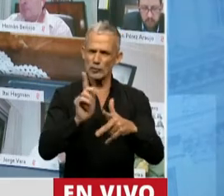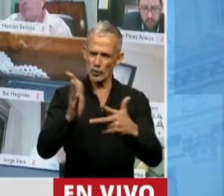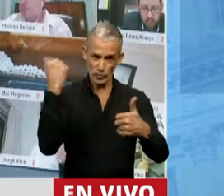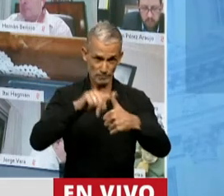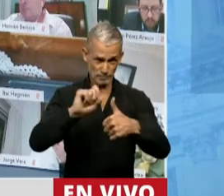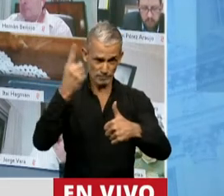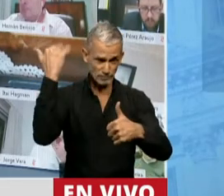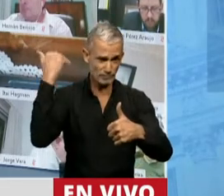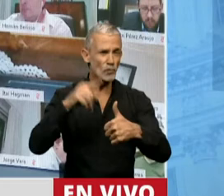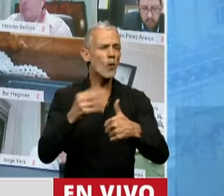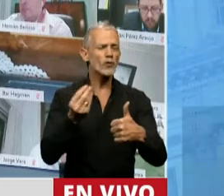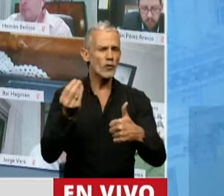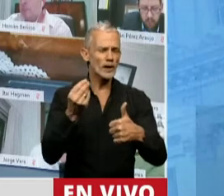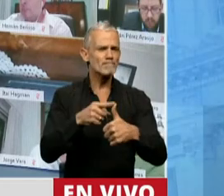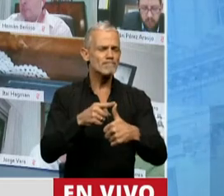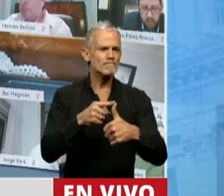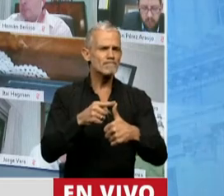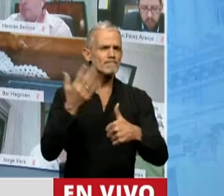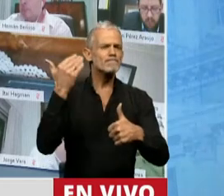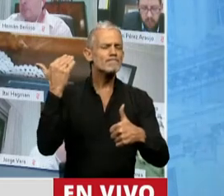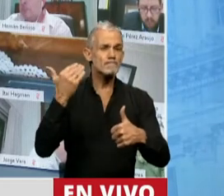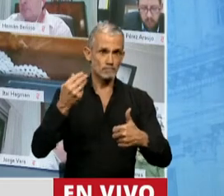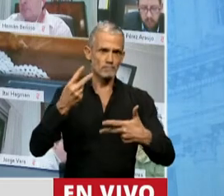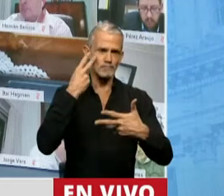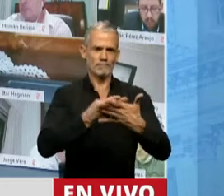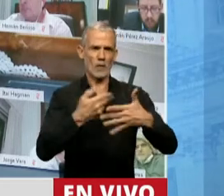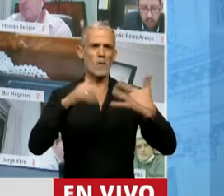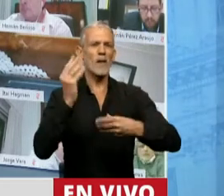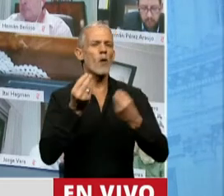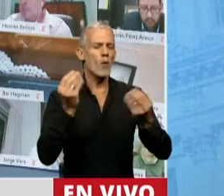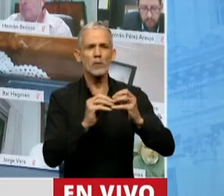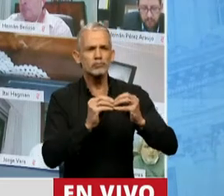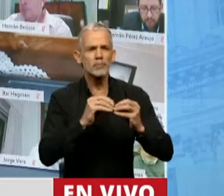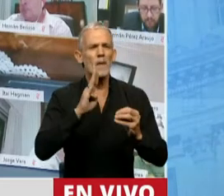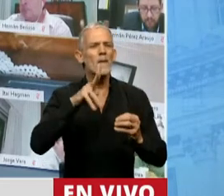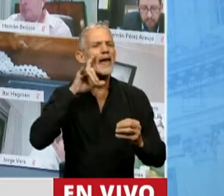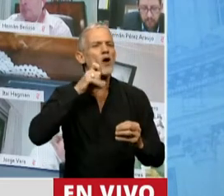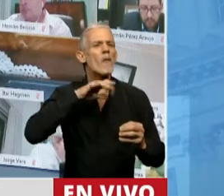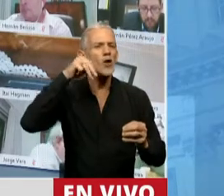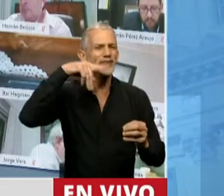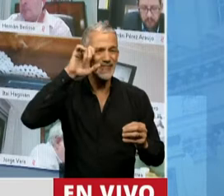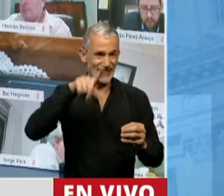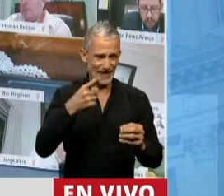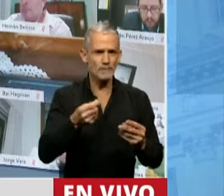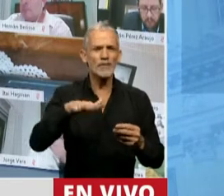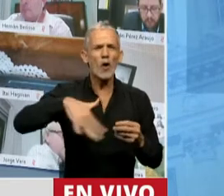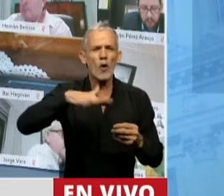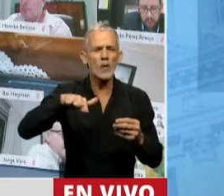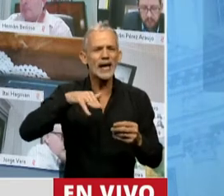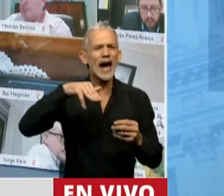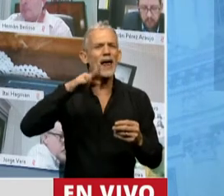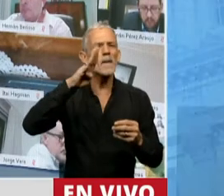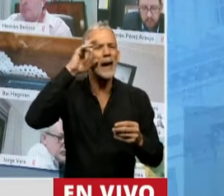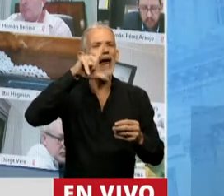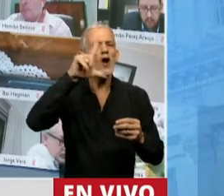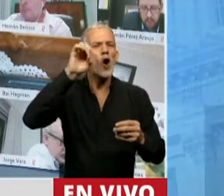El primero y el más reconocido fue el caso Belomonte. Cuando en la comunidad Belomonte,